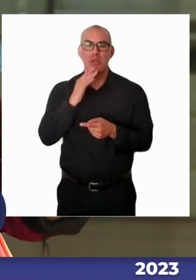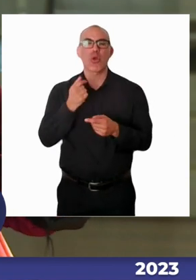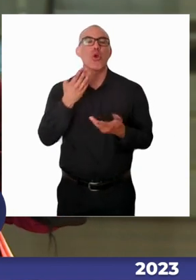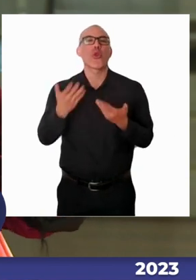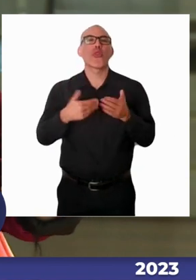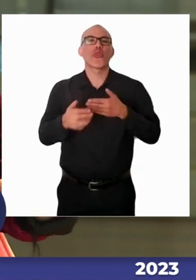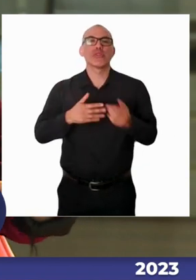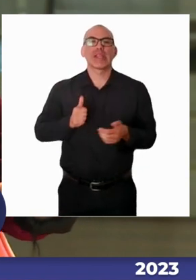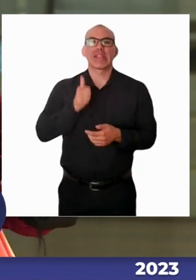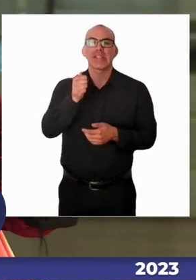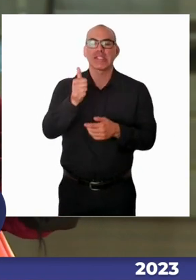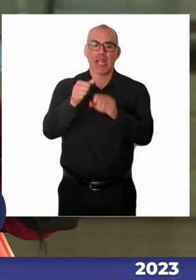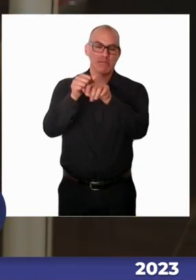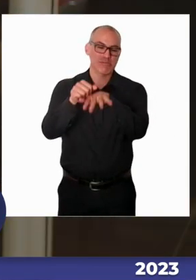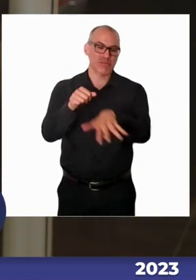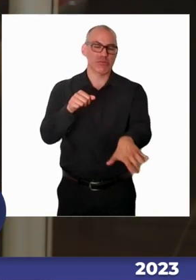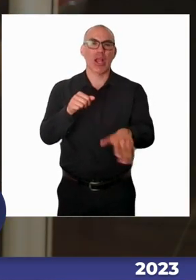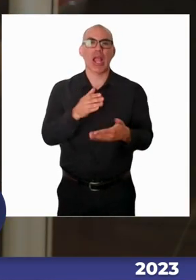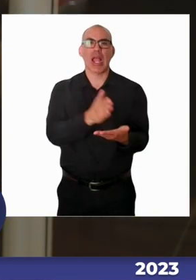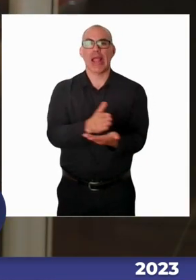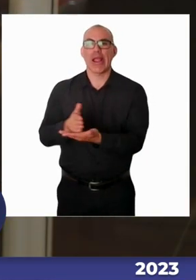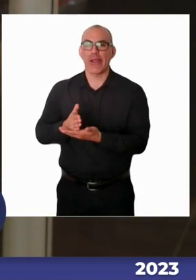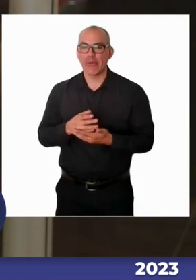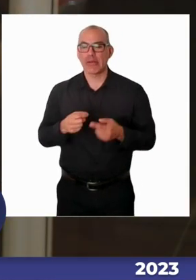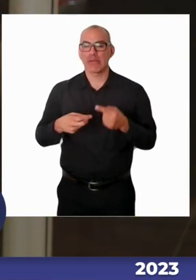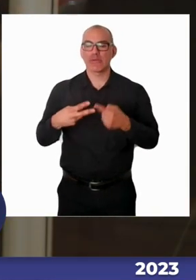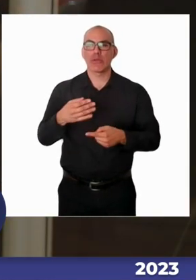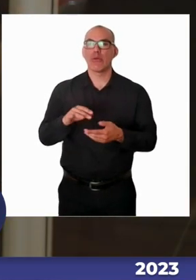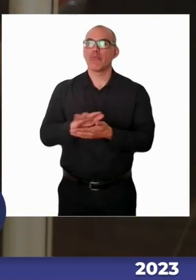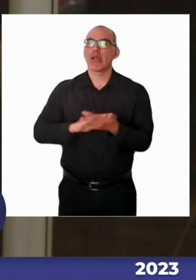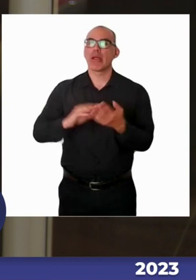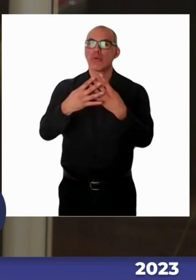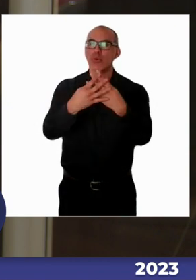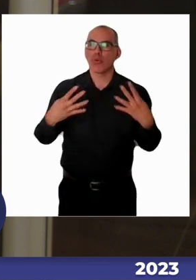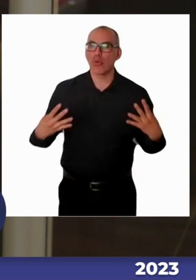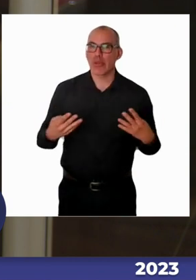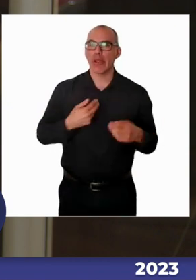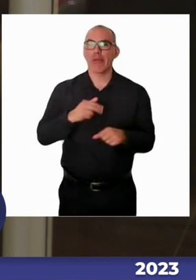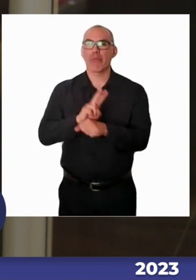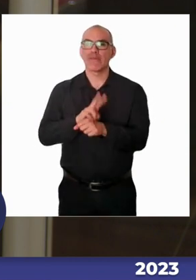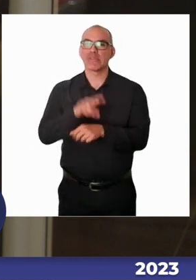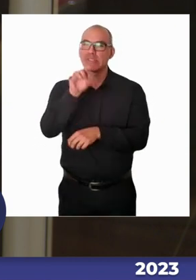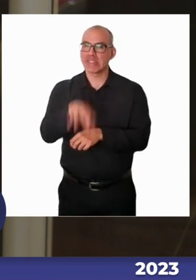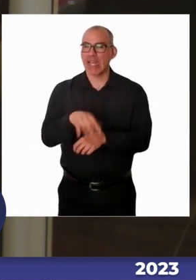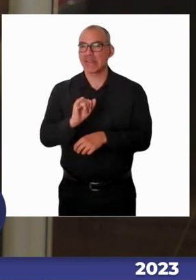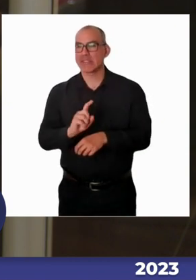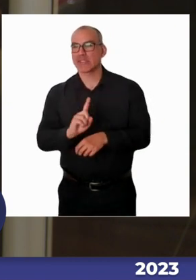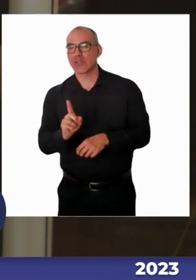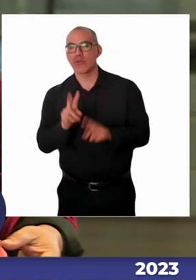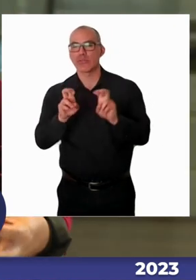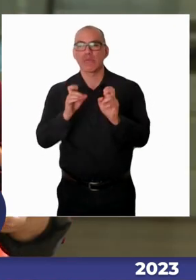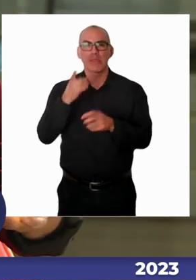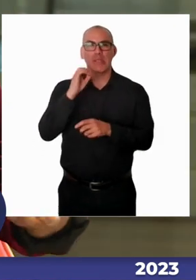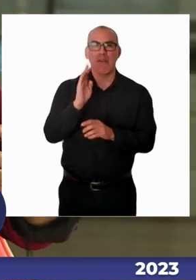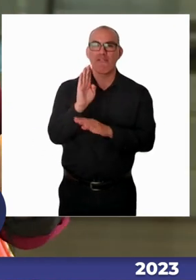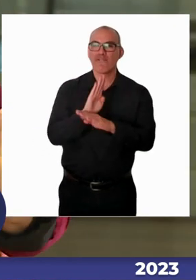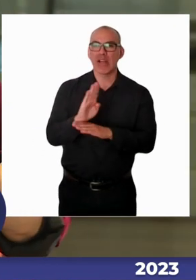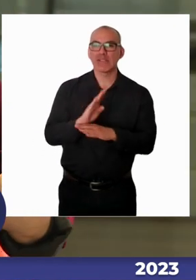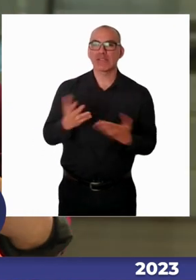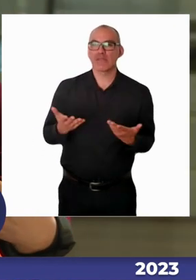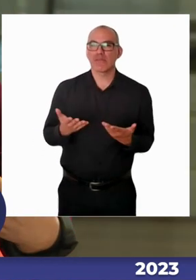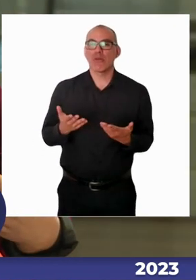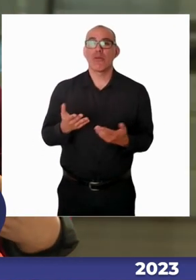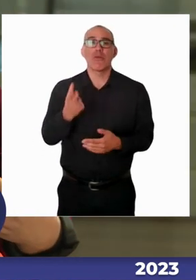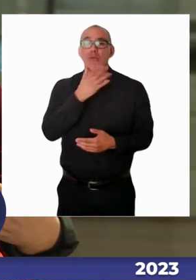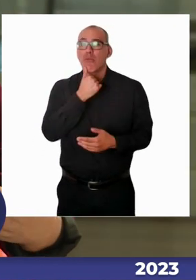híbrido que está, cuando bien decía la diputada, cuando están en estas campañas, o, y lo digo